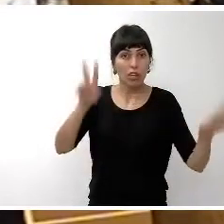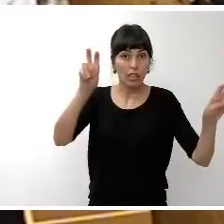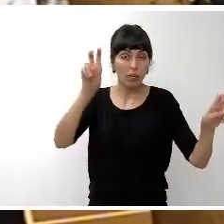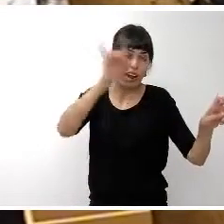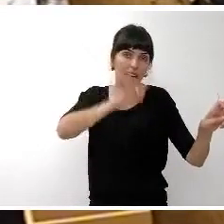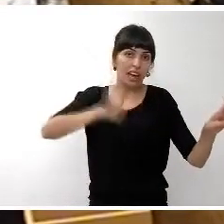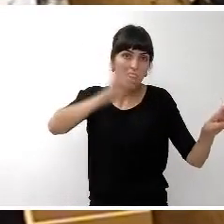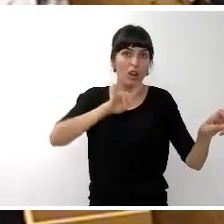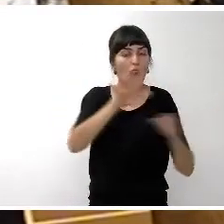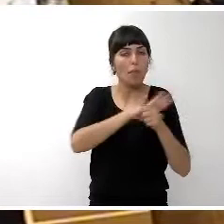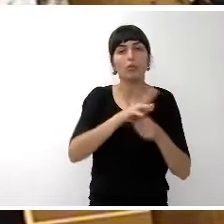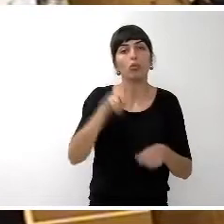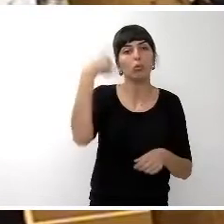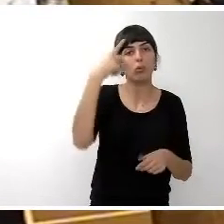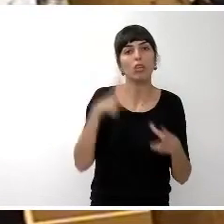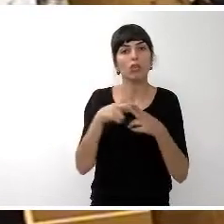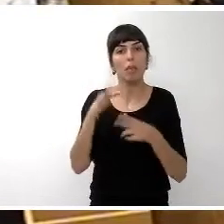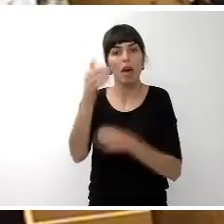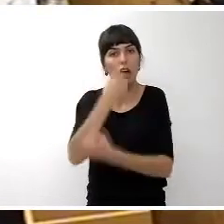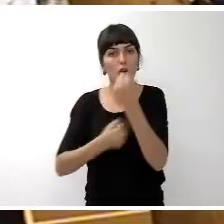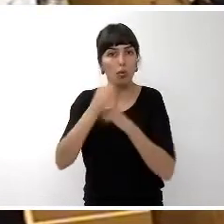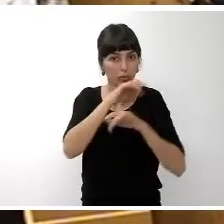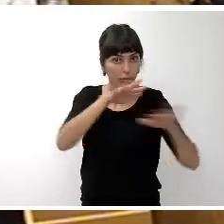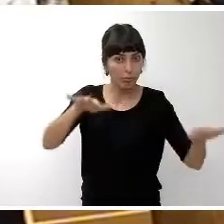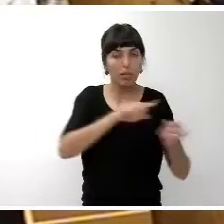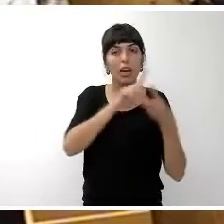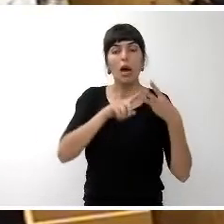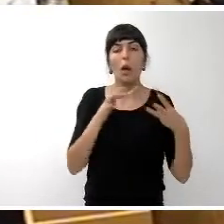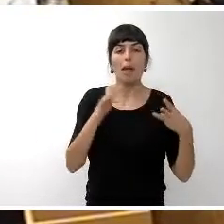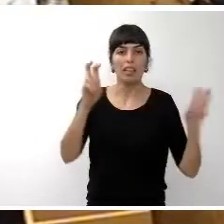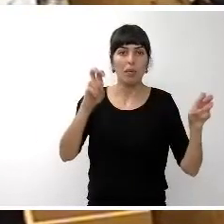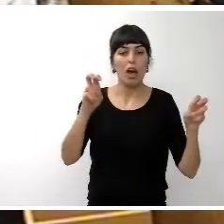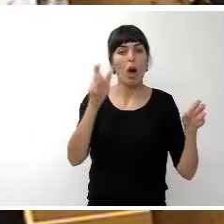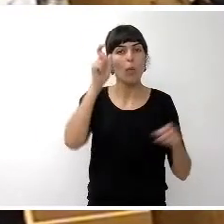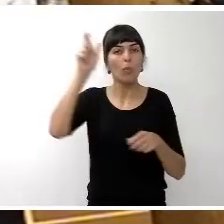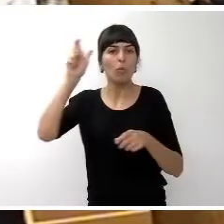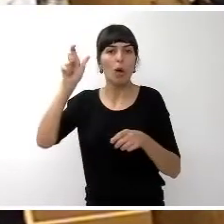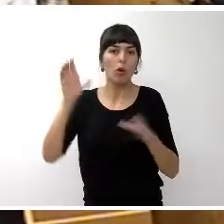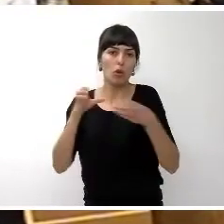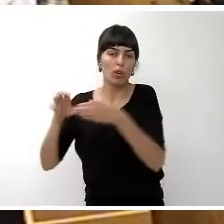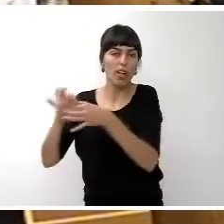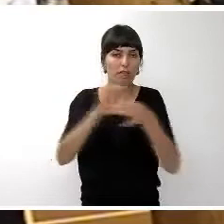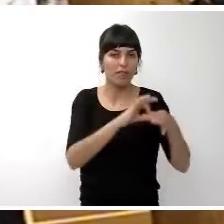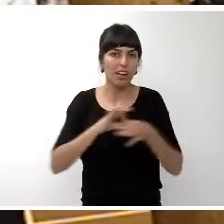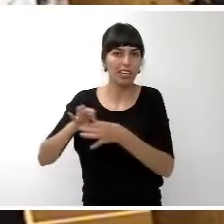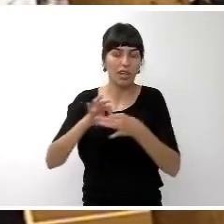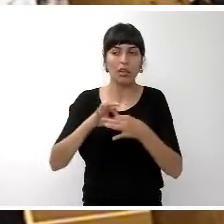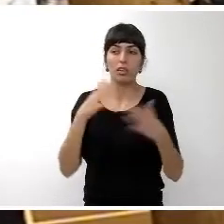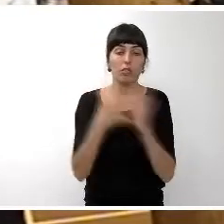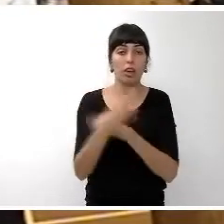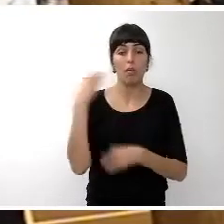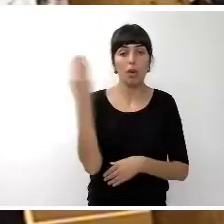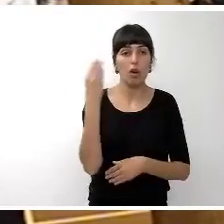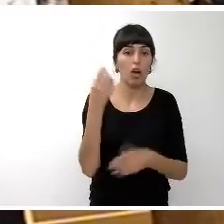el ámbito cultural, social y económico, y, por supuesto, la fraternidad entre los pueblos, la mejora de las condiciones de vida y defensa de los